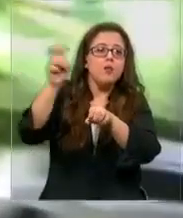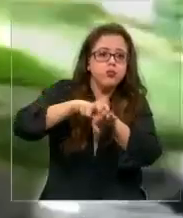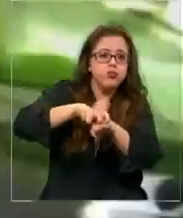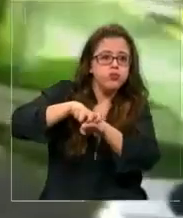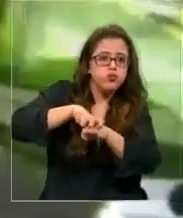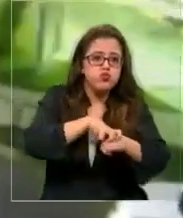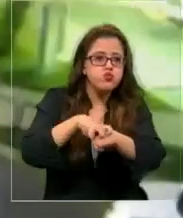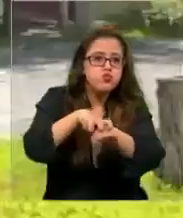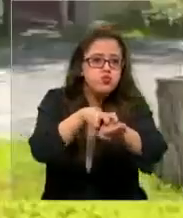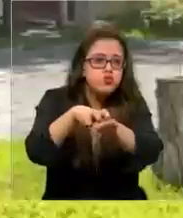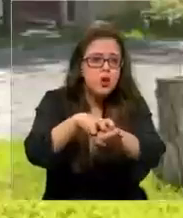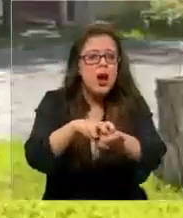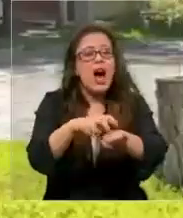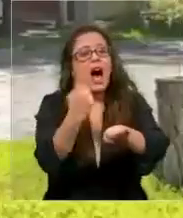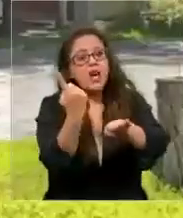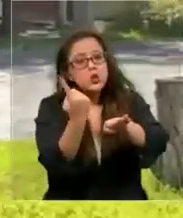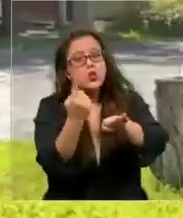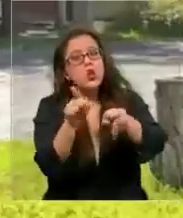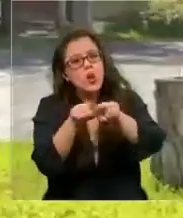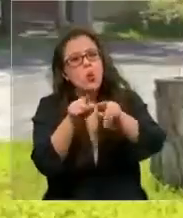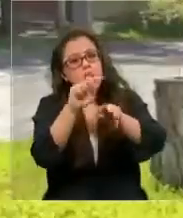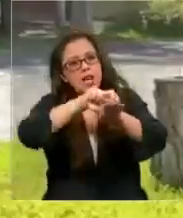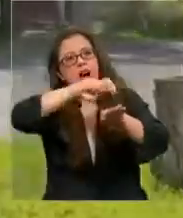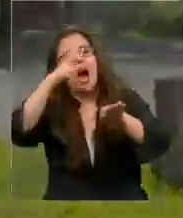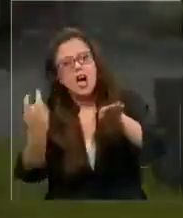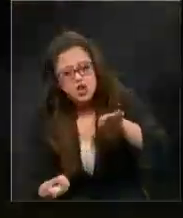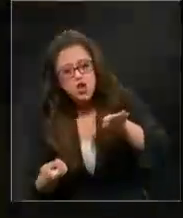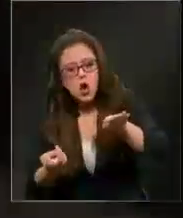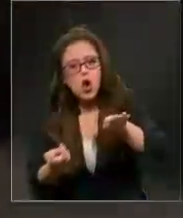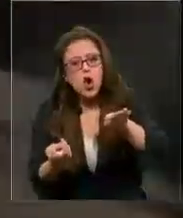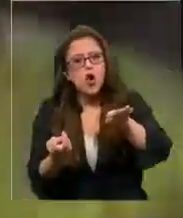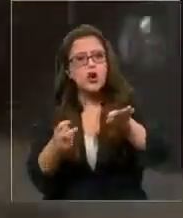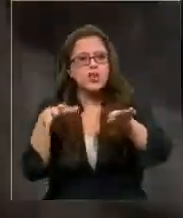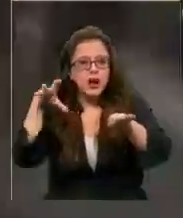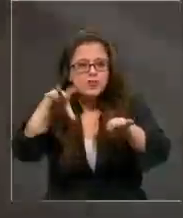seguridad ciudadana lo detuvo. El otro siguió, la camioneta tomó velocidad.